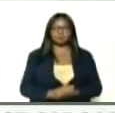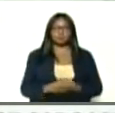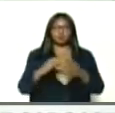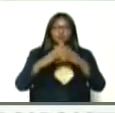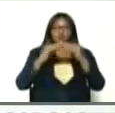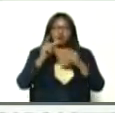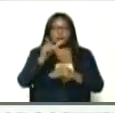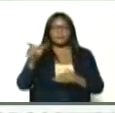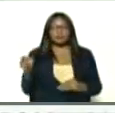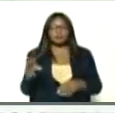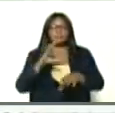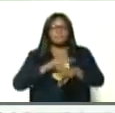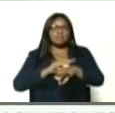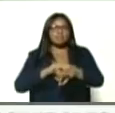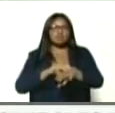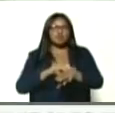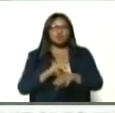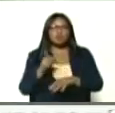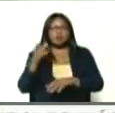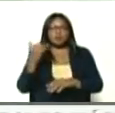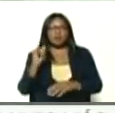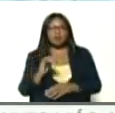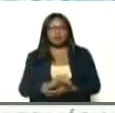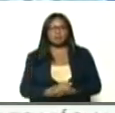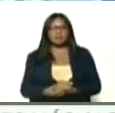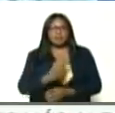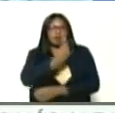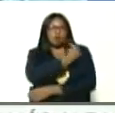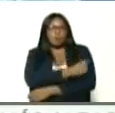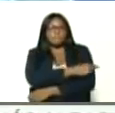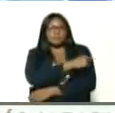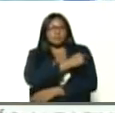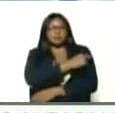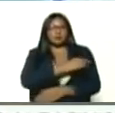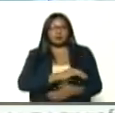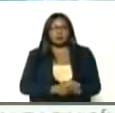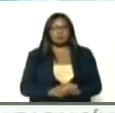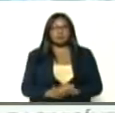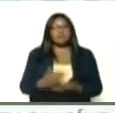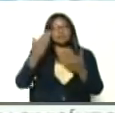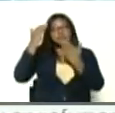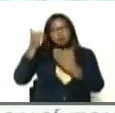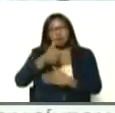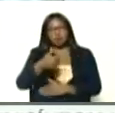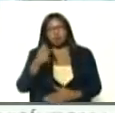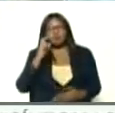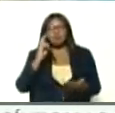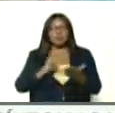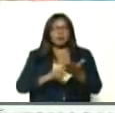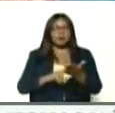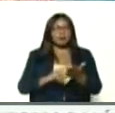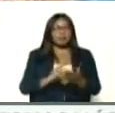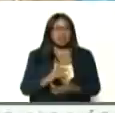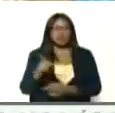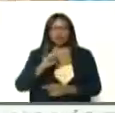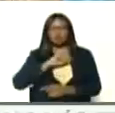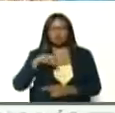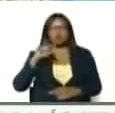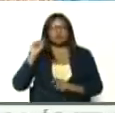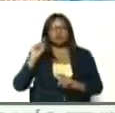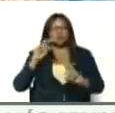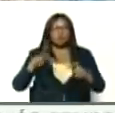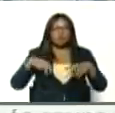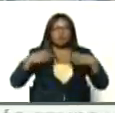personal, médico de ya, de este hospital, ni saludos, bueno, de verdad, necesitamos, una